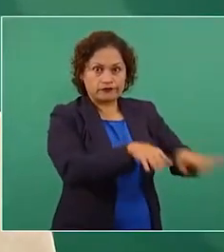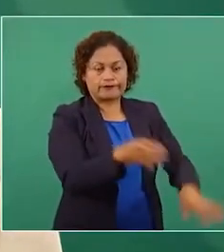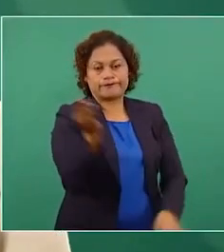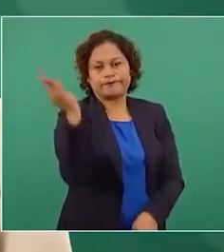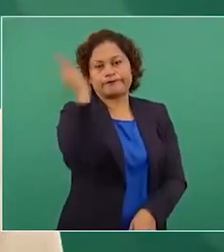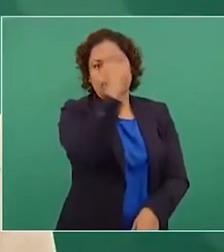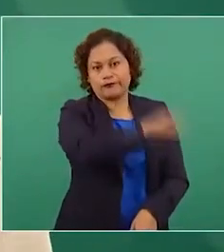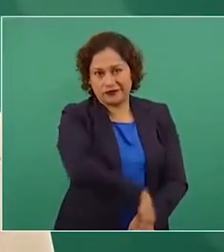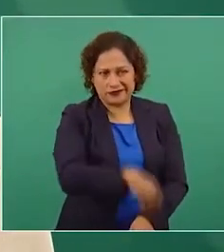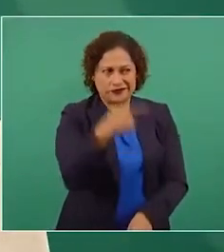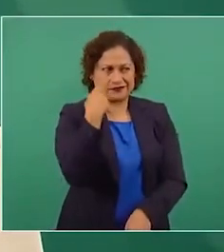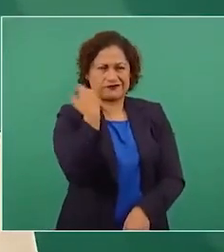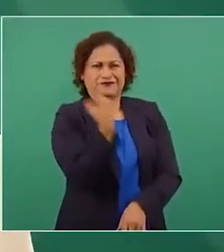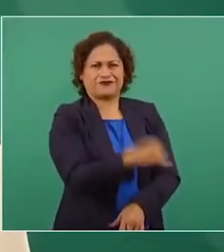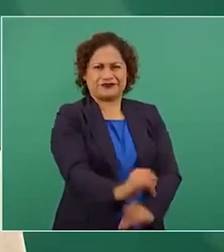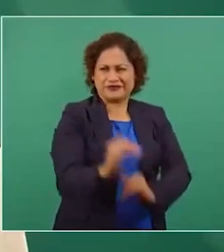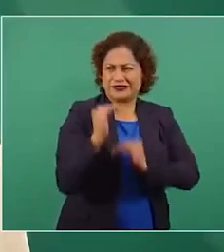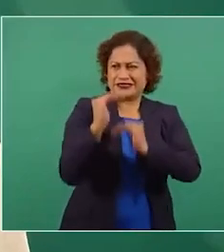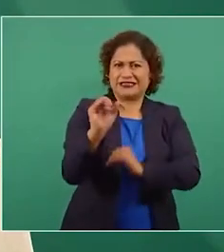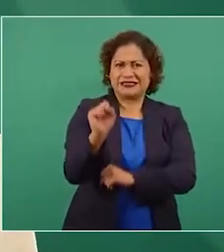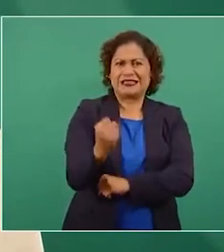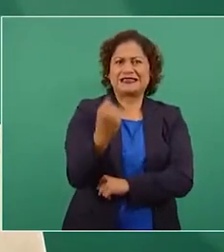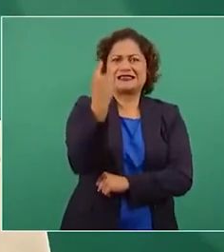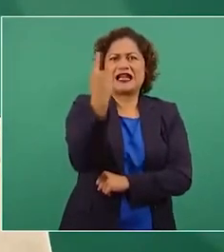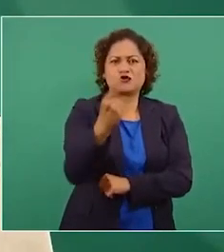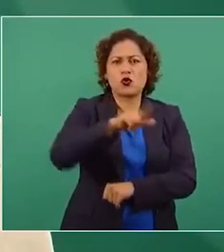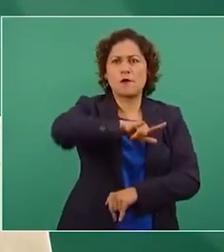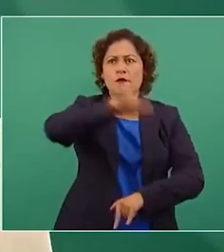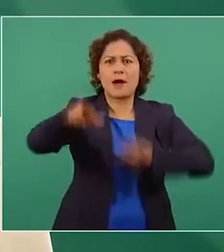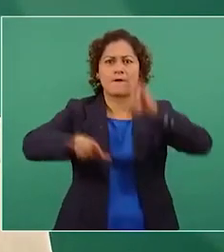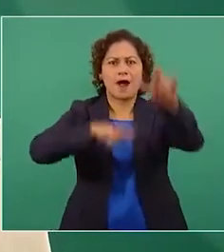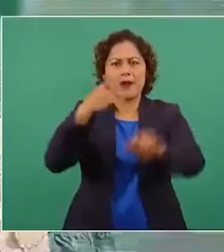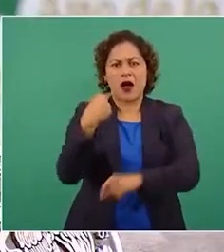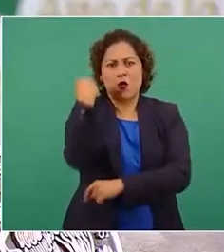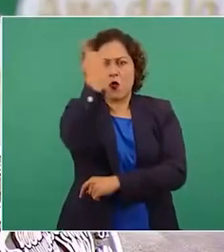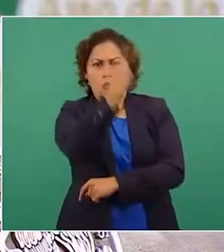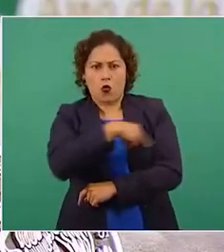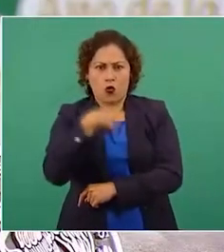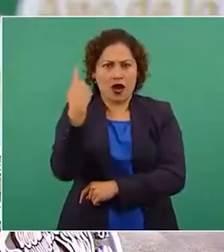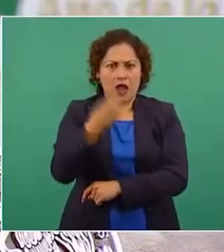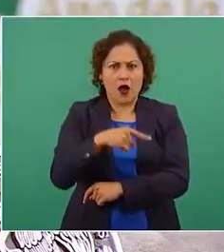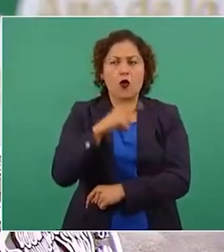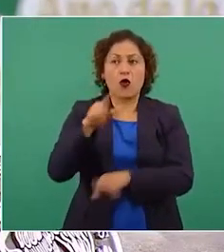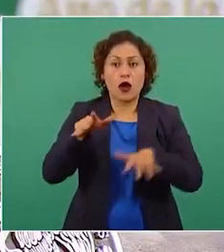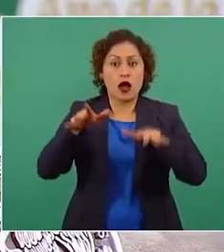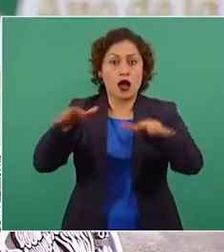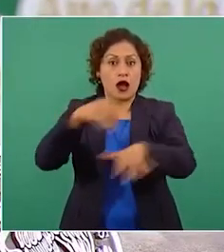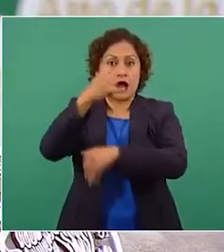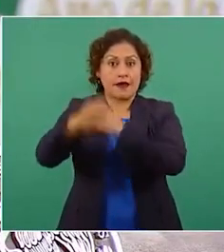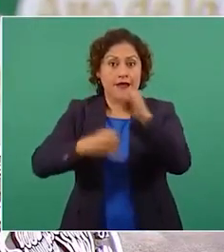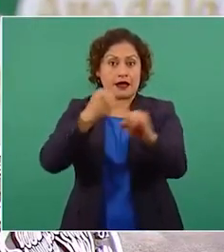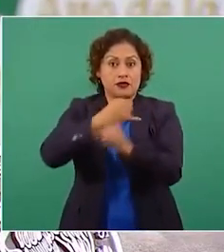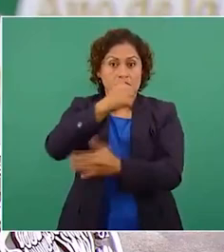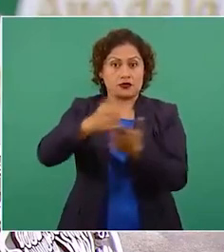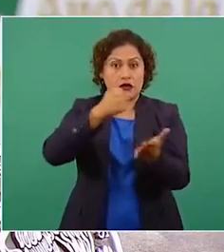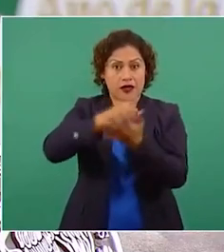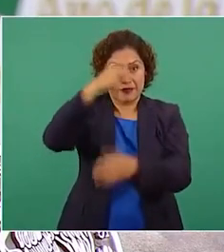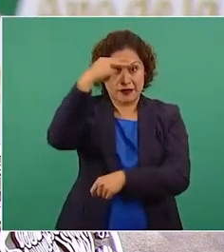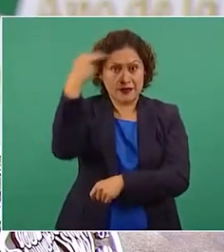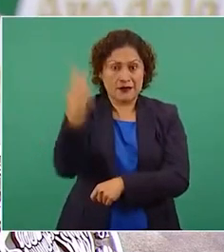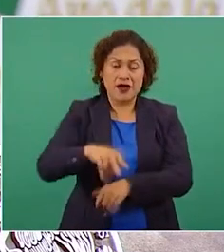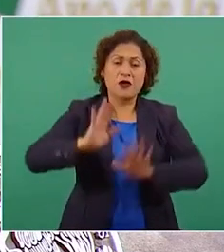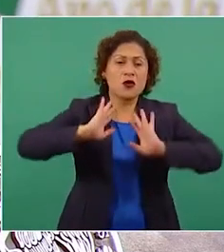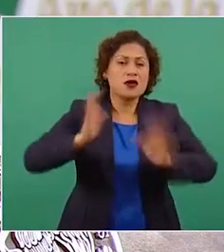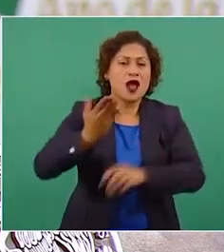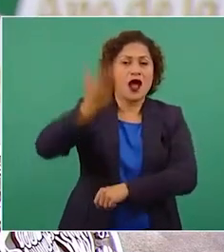límite de 61 operaciones por hora en el Aeropuerto Internacional de la Ciudad de México es algo establecido desde hace